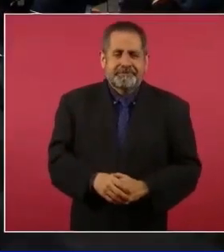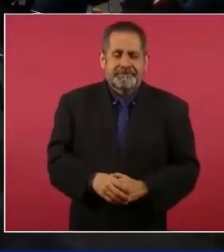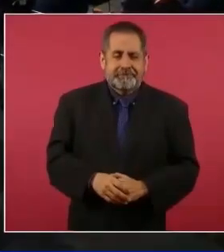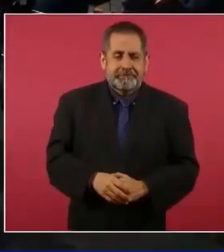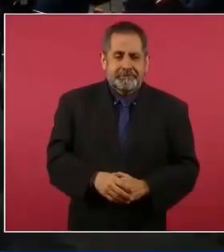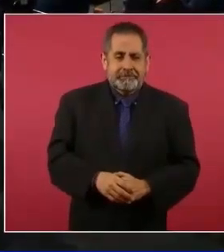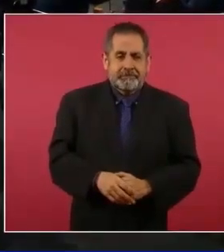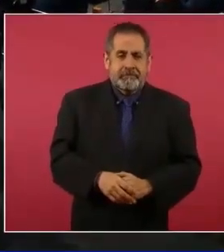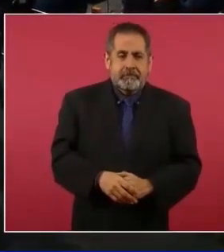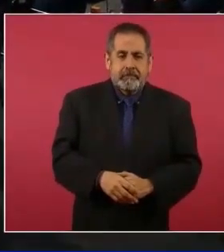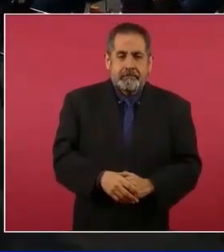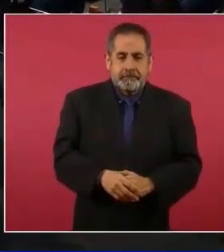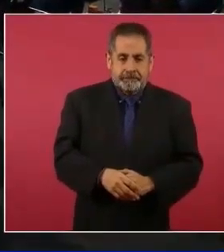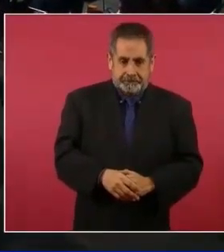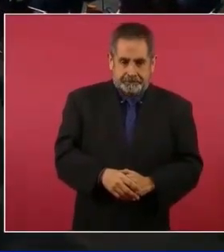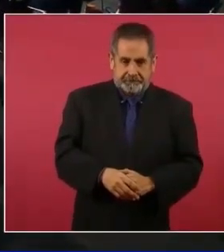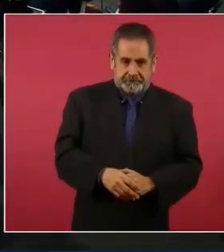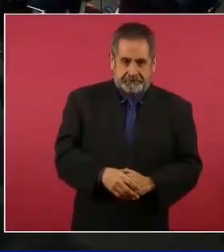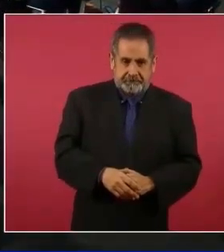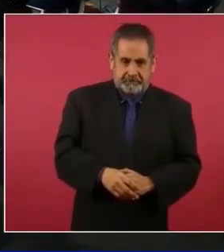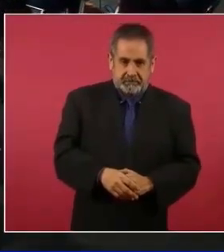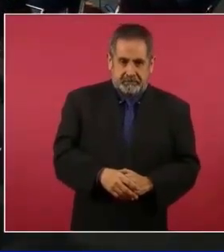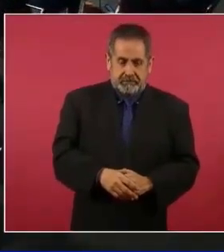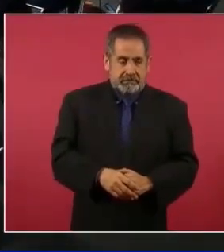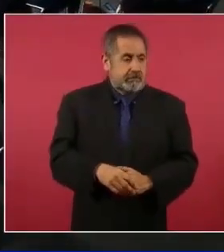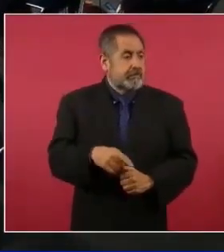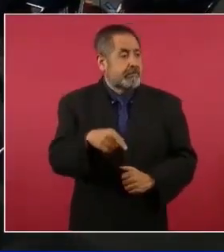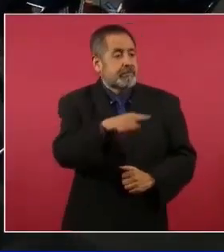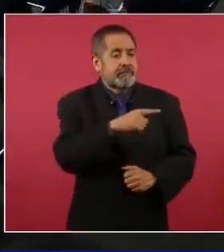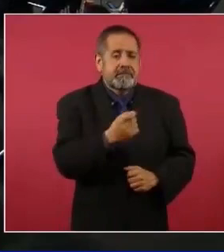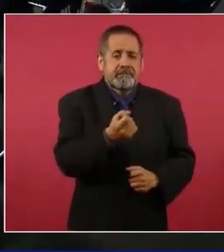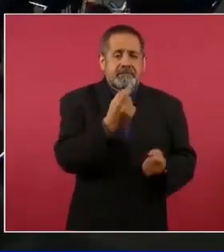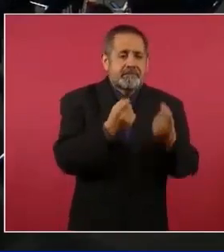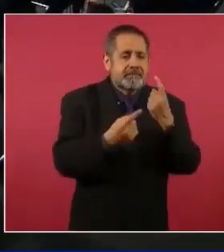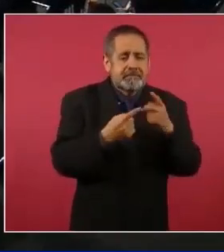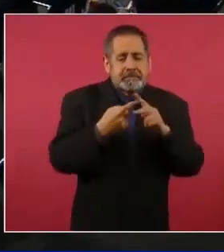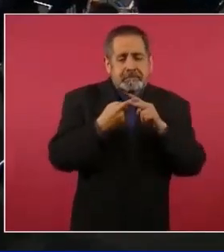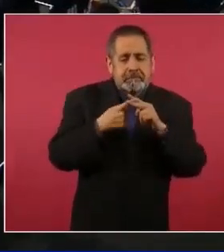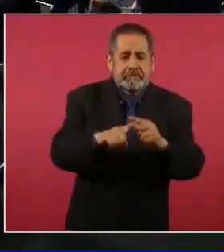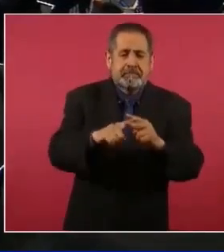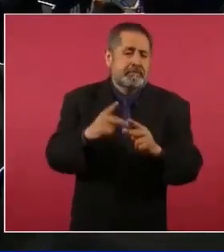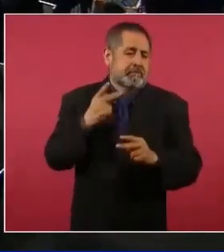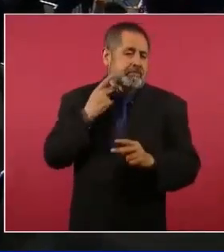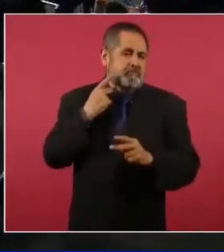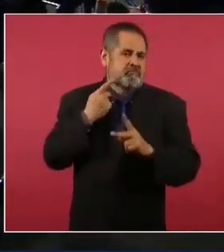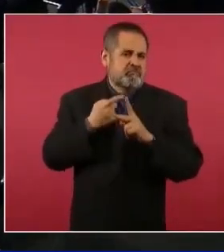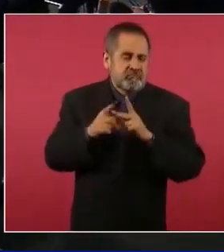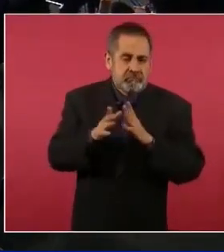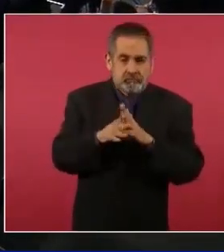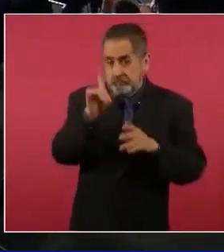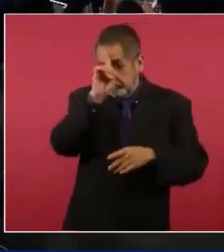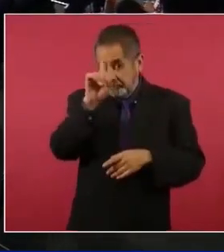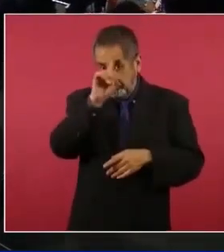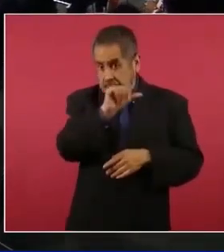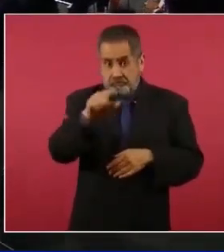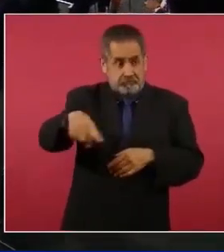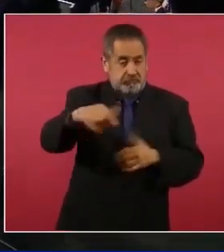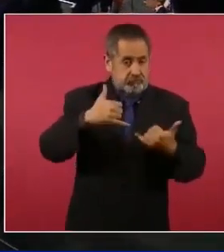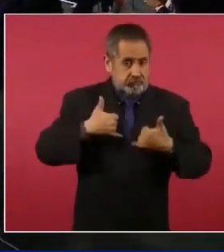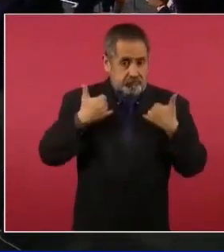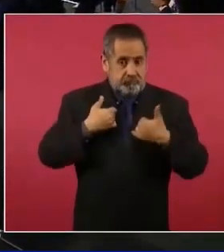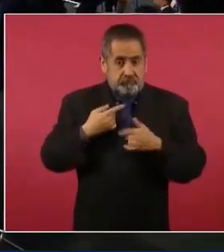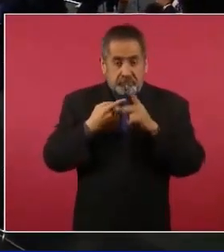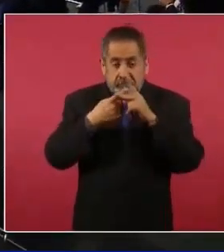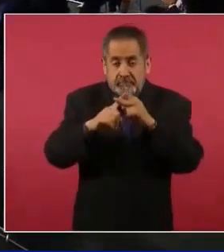Hay quienes empiezan en política, este es un consejo para los jóvenes, eso me